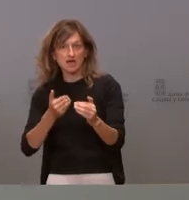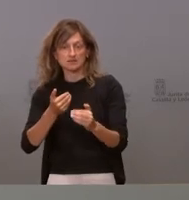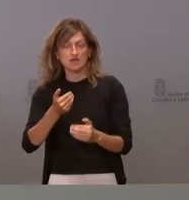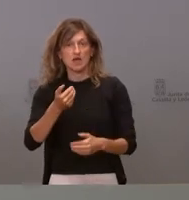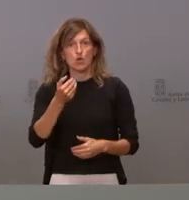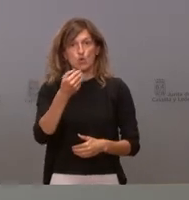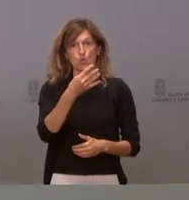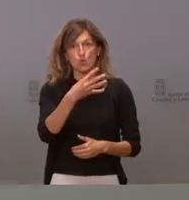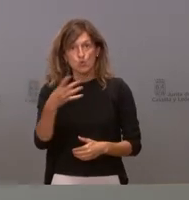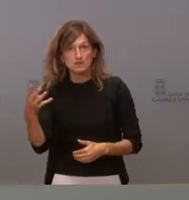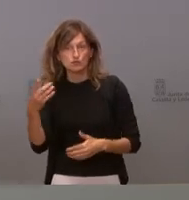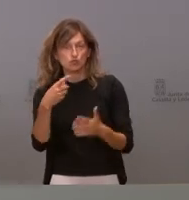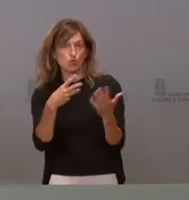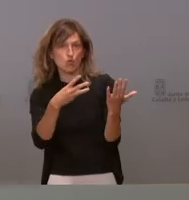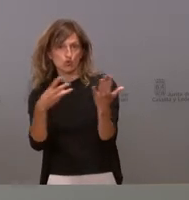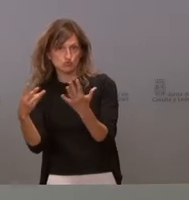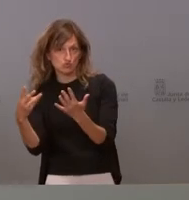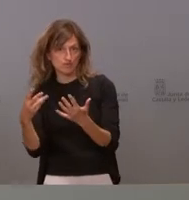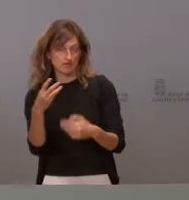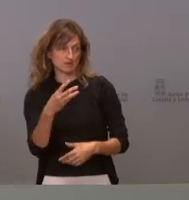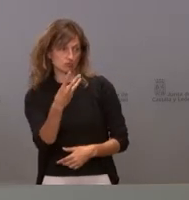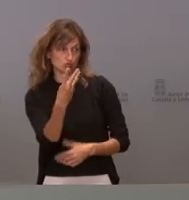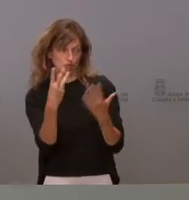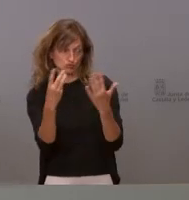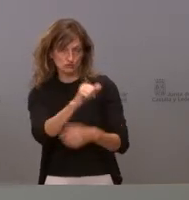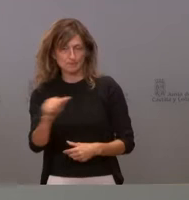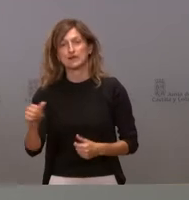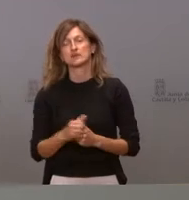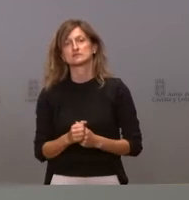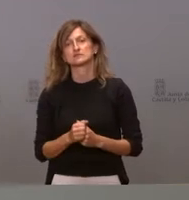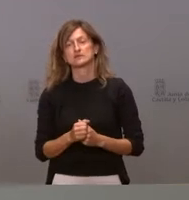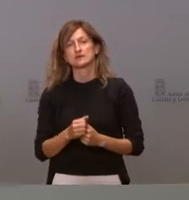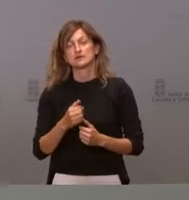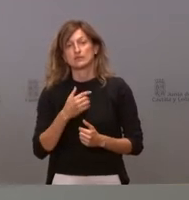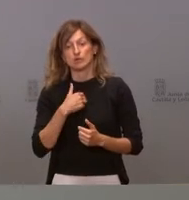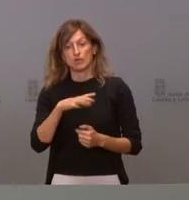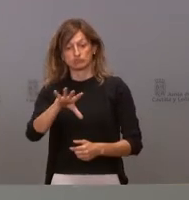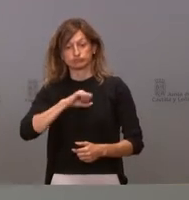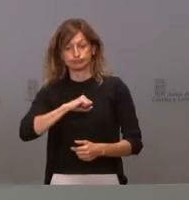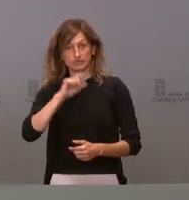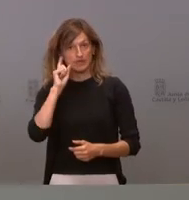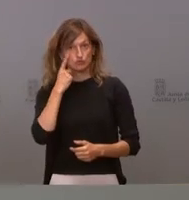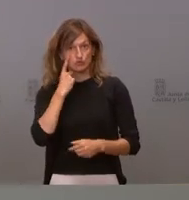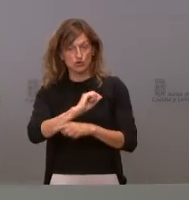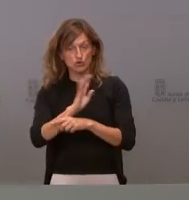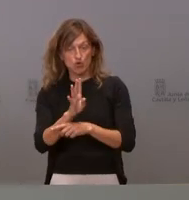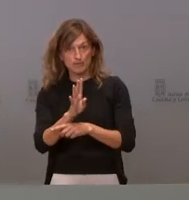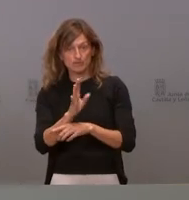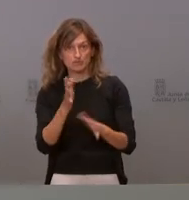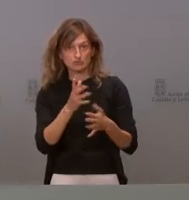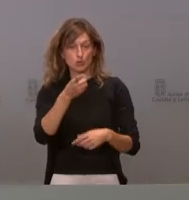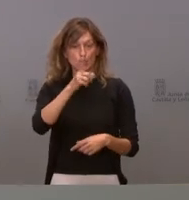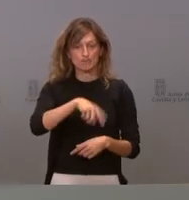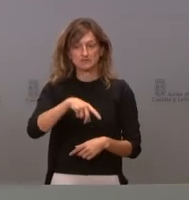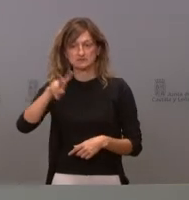semanas. Y esa es nuestra postura. O nuestra postura va a ser adelantarlo a los dos meses desde el diagnóstico, entre un mes y dos